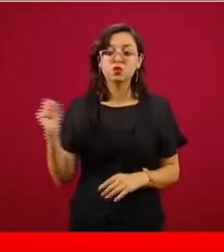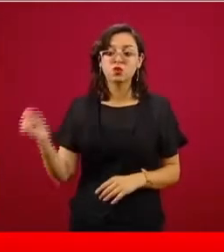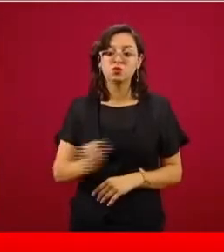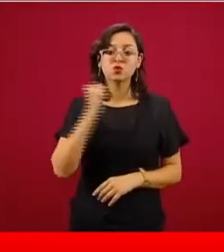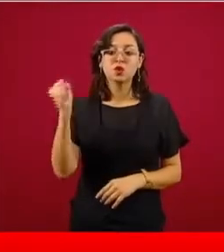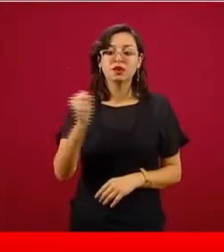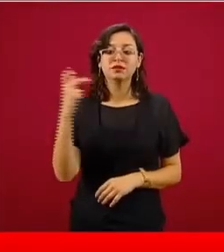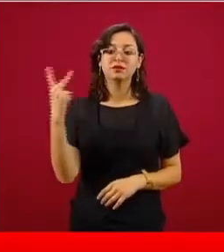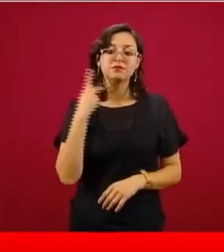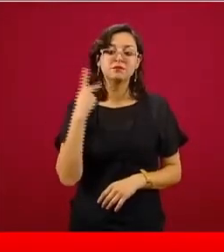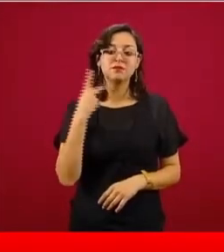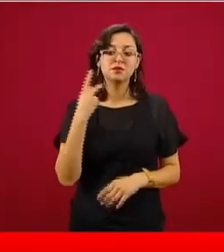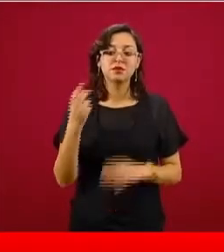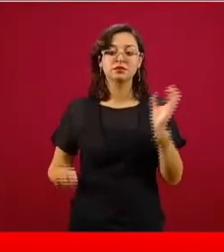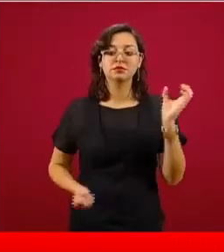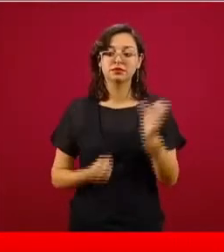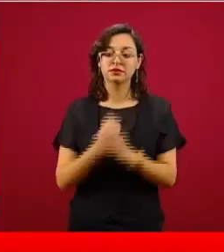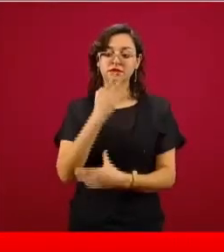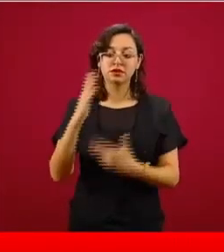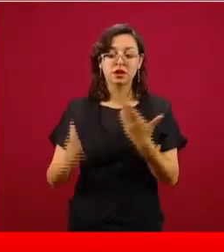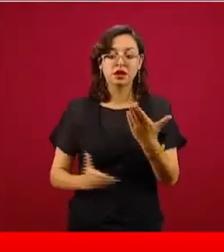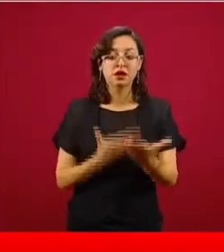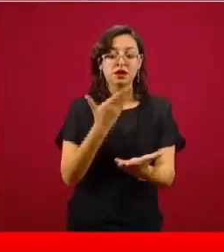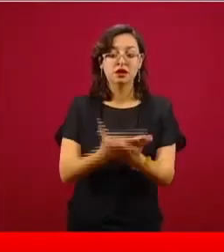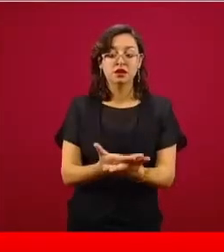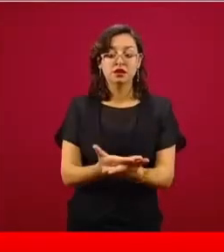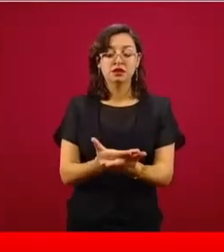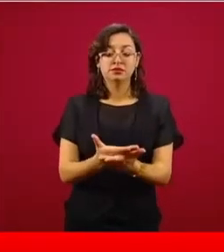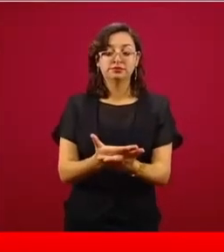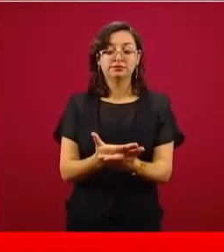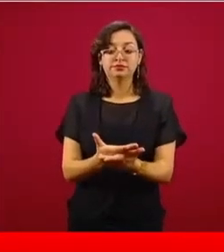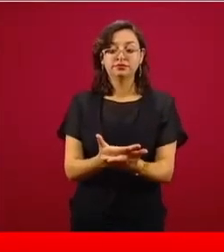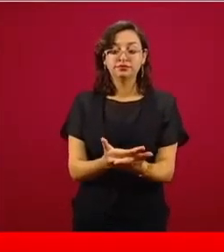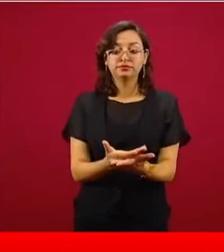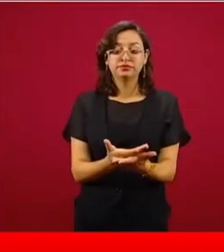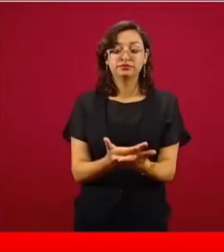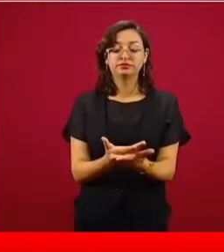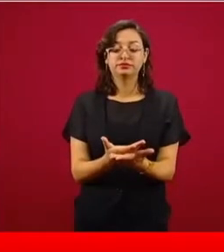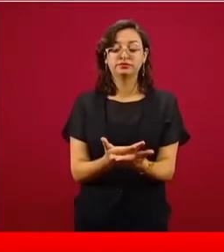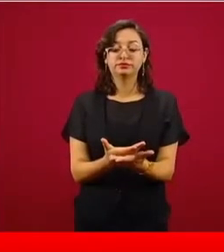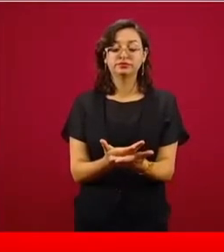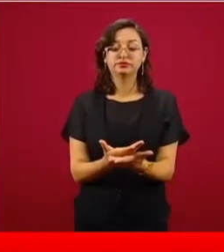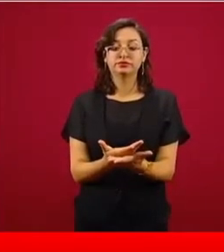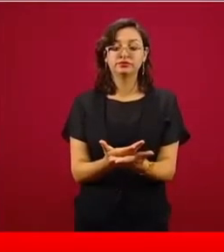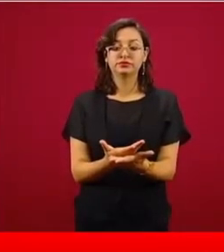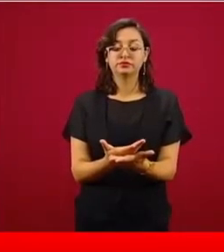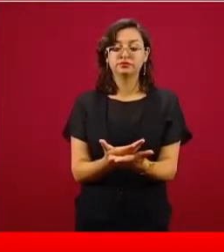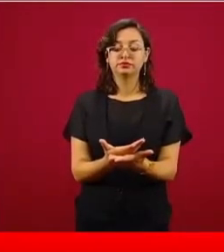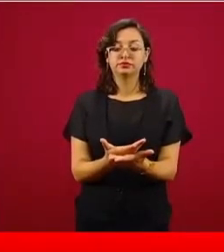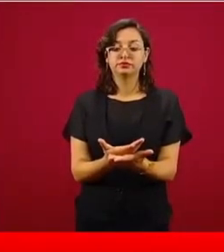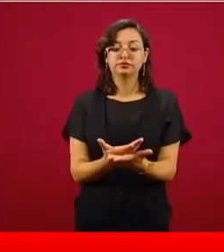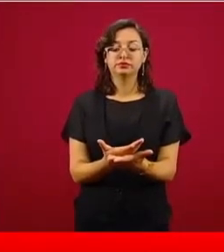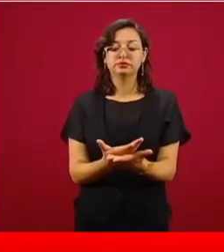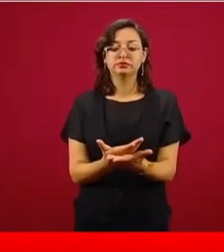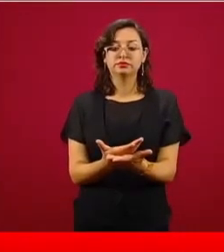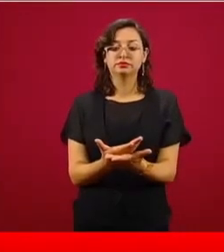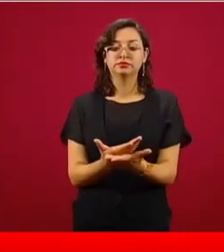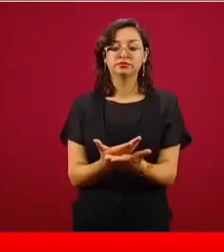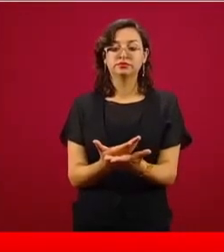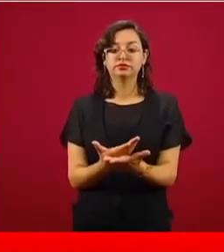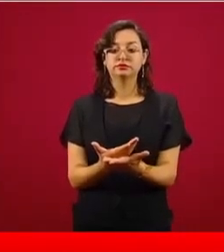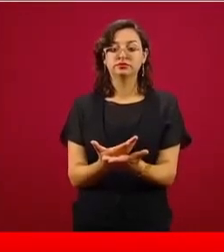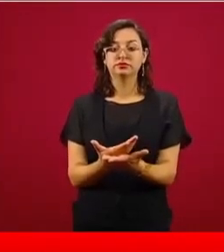que es